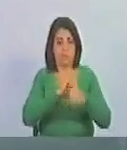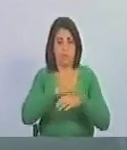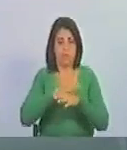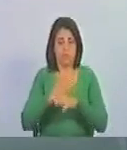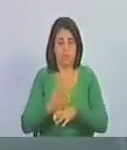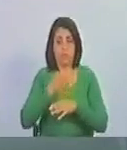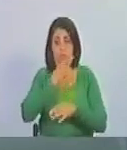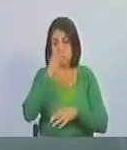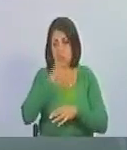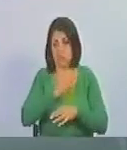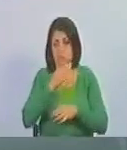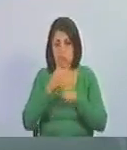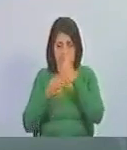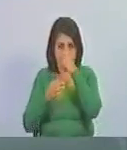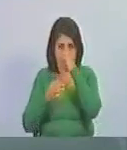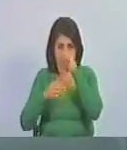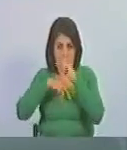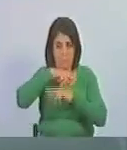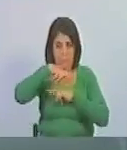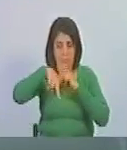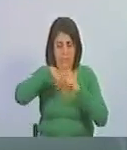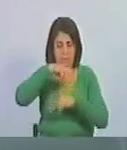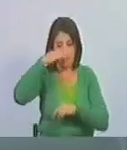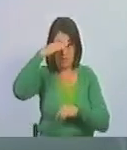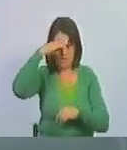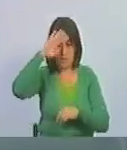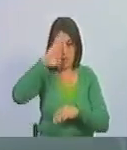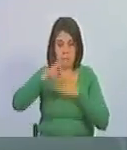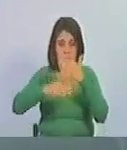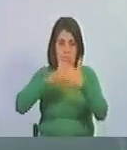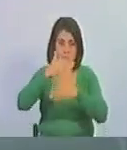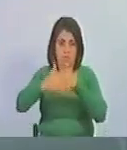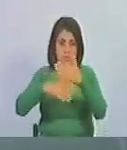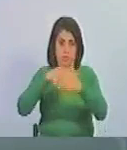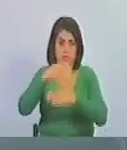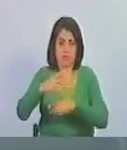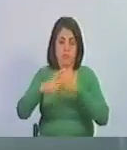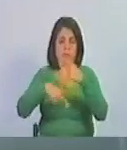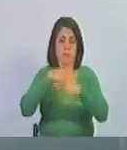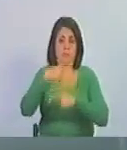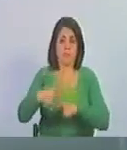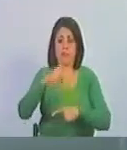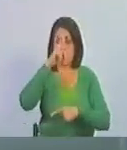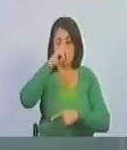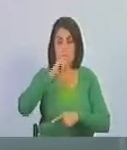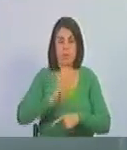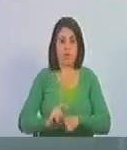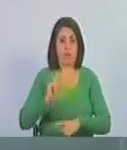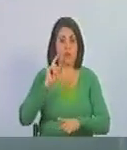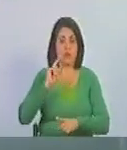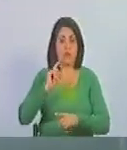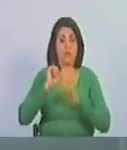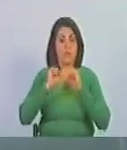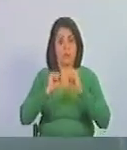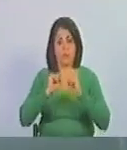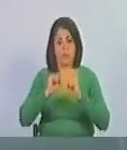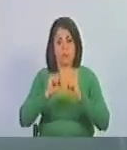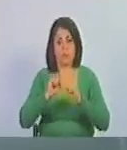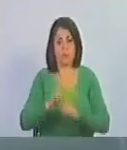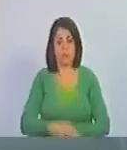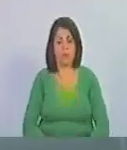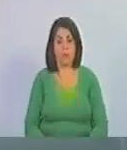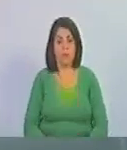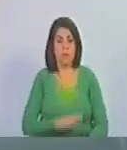convencimiento de que la revolución cubana avanzará en los próximos años firmes y